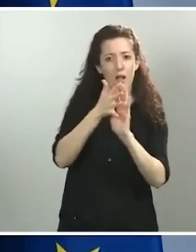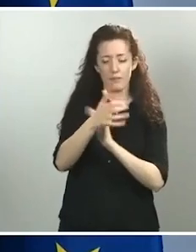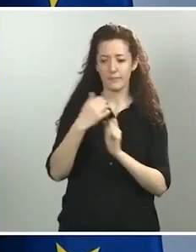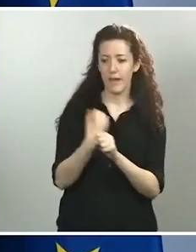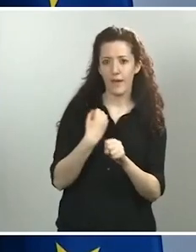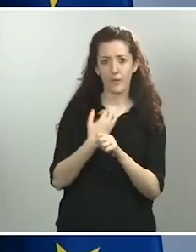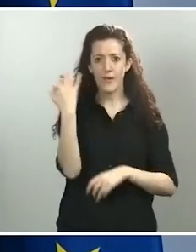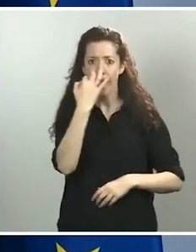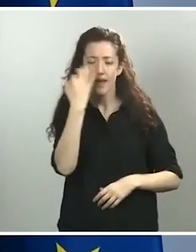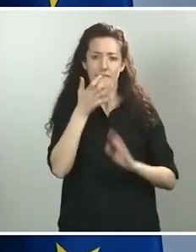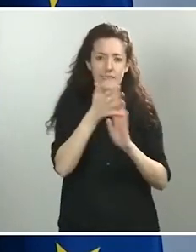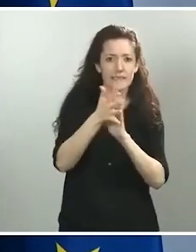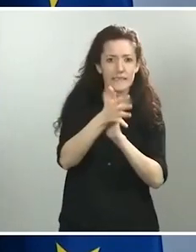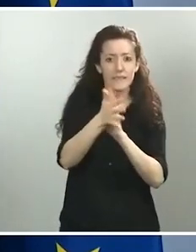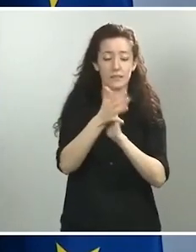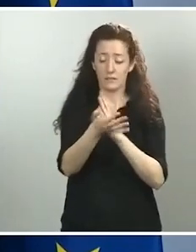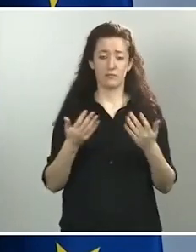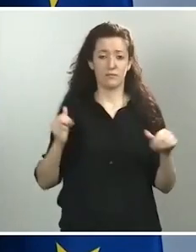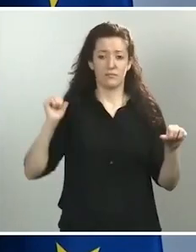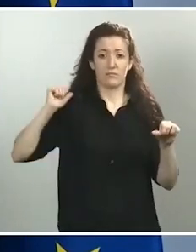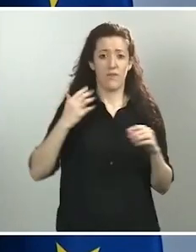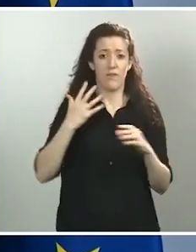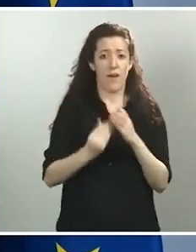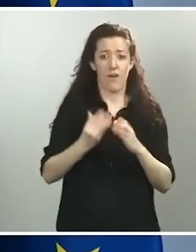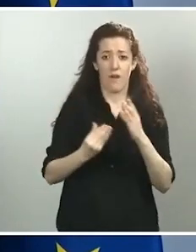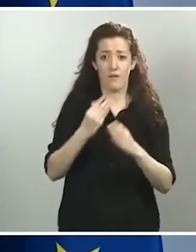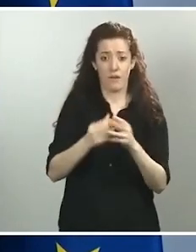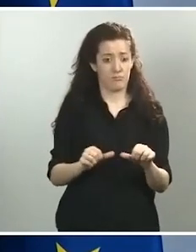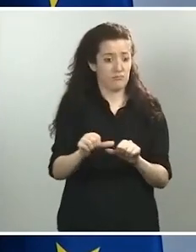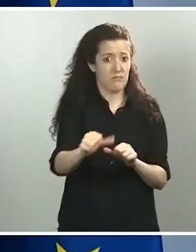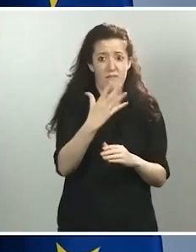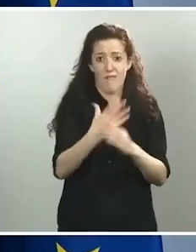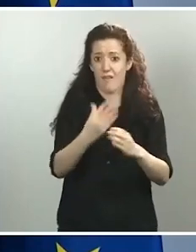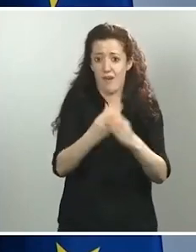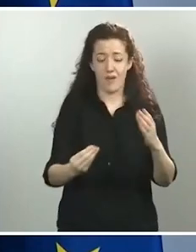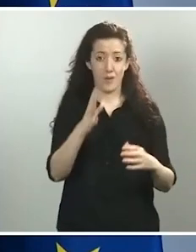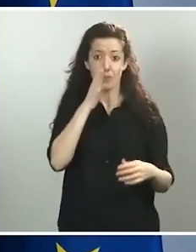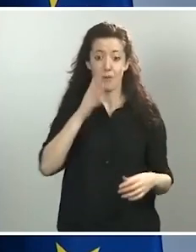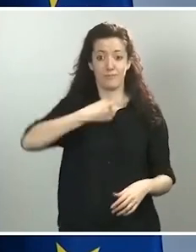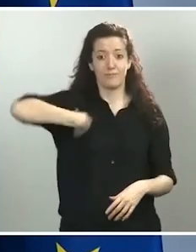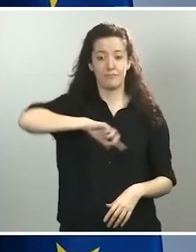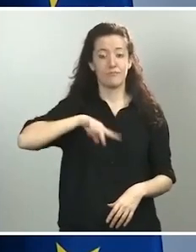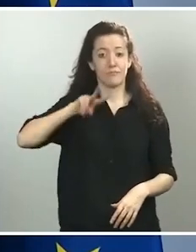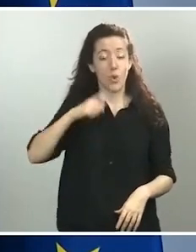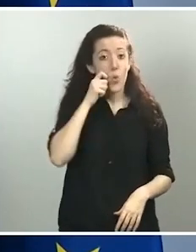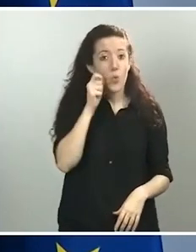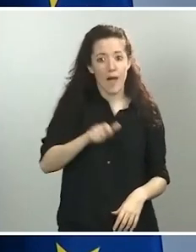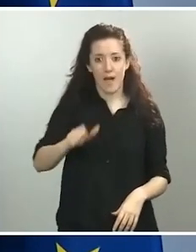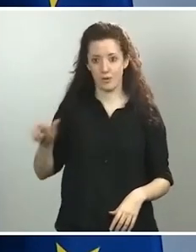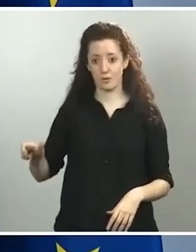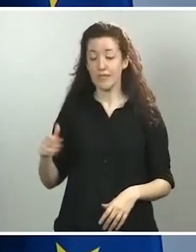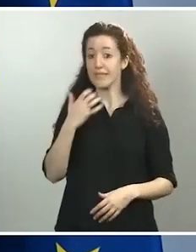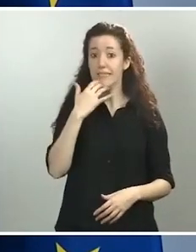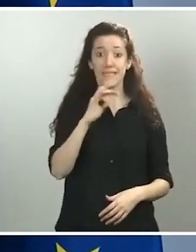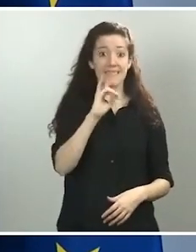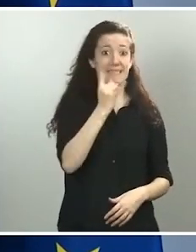errores y se seguirán cometiendo porque somos humanos. Y cuando uno comete un error, tiene que disculparse y tiene que ponerse a trabajar para enmendarlo de